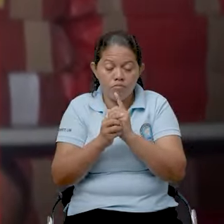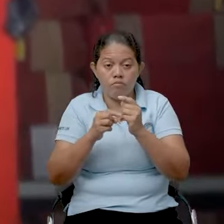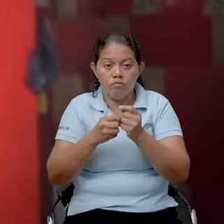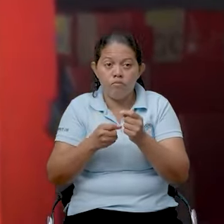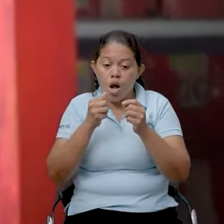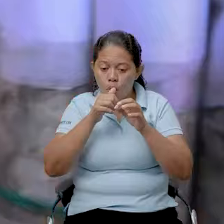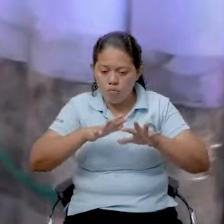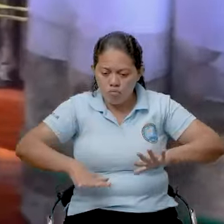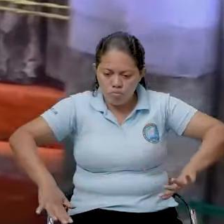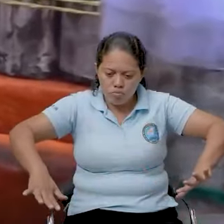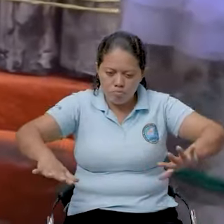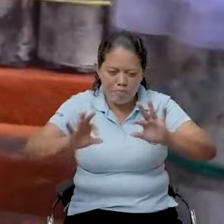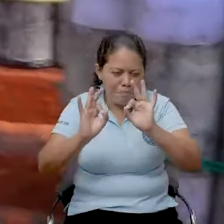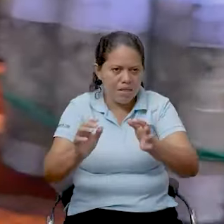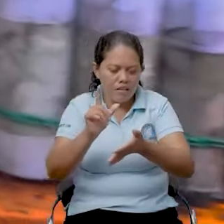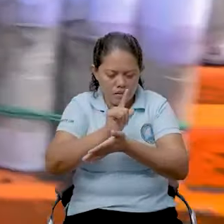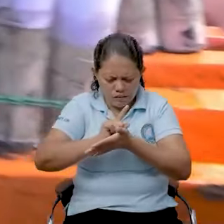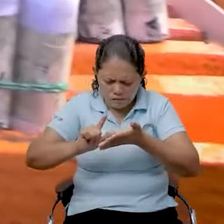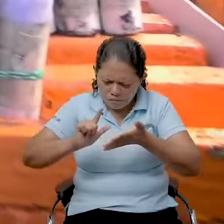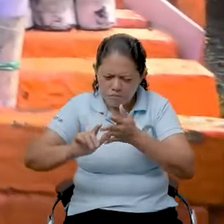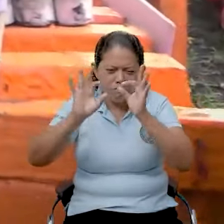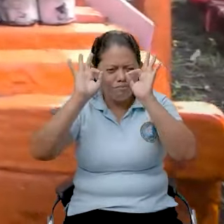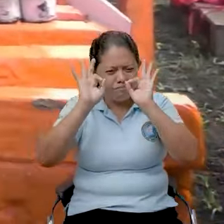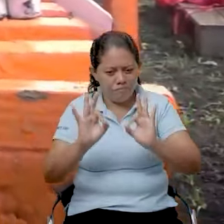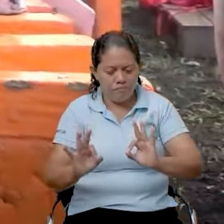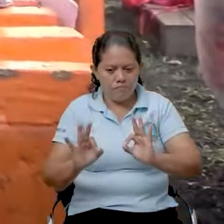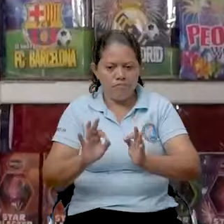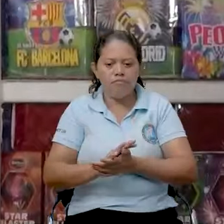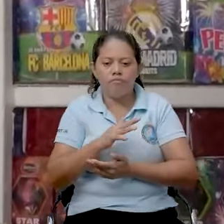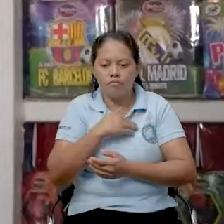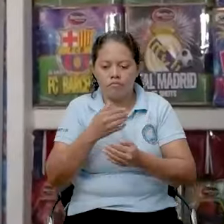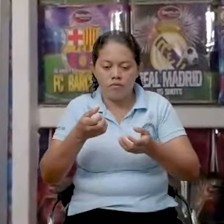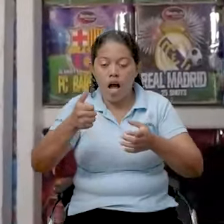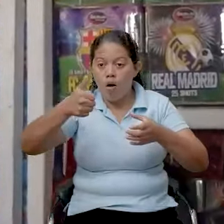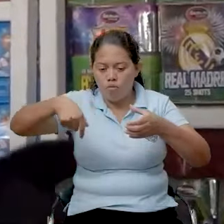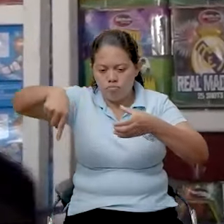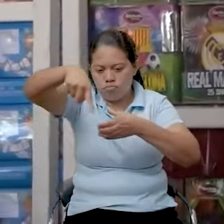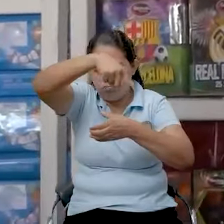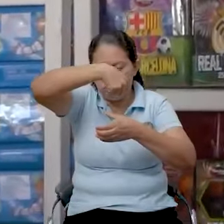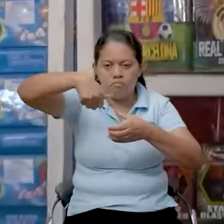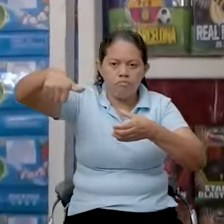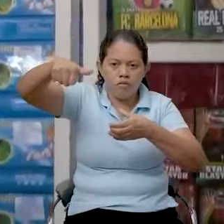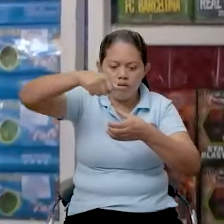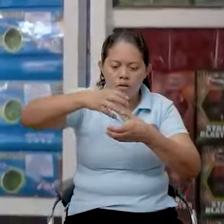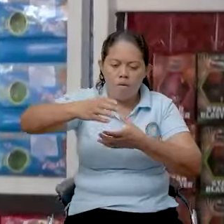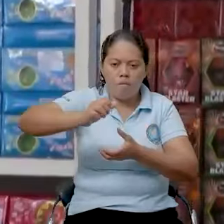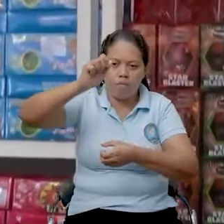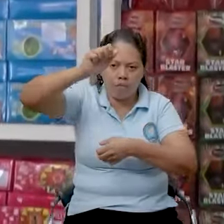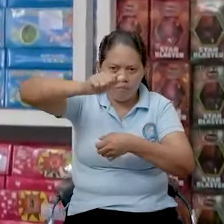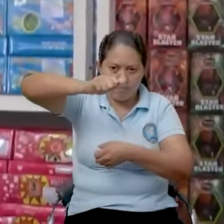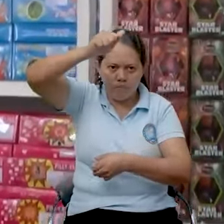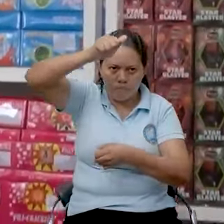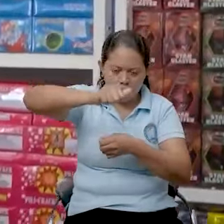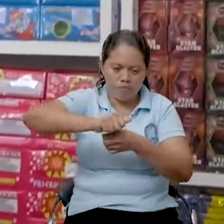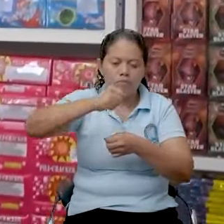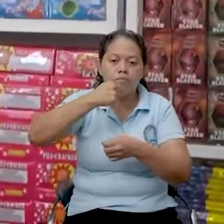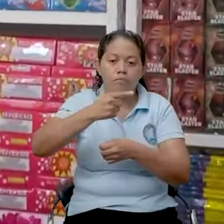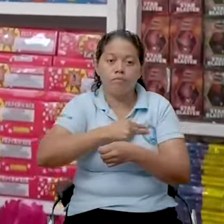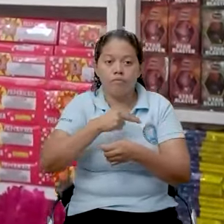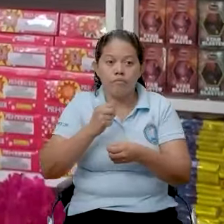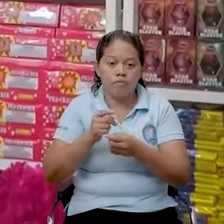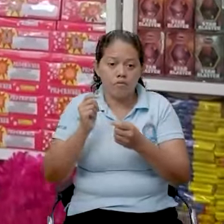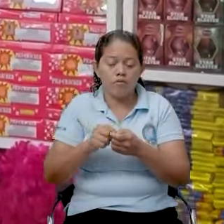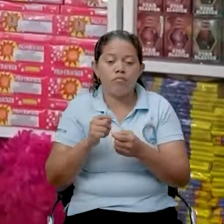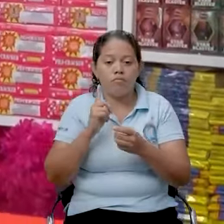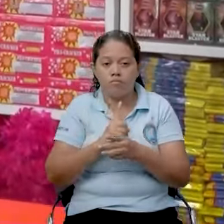remojadito, limpito, los barriles de agua, los extintores. No se preocupen, que el